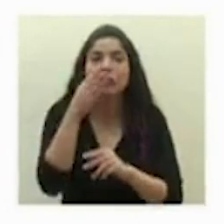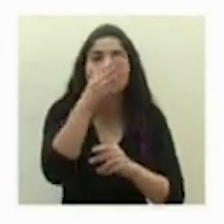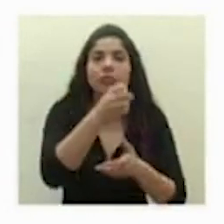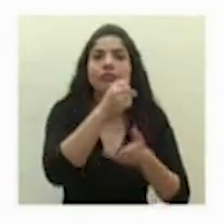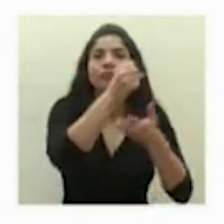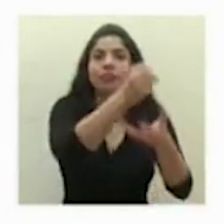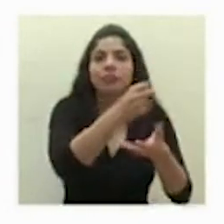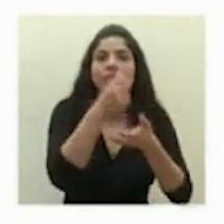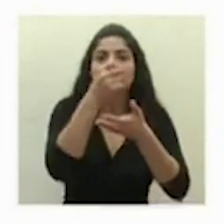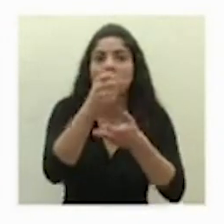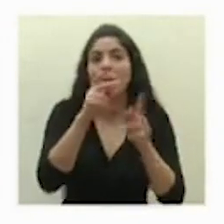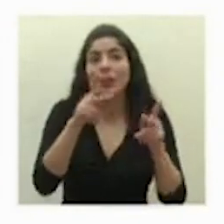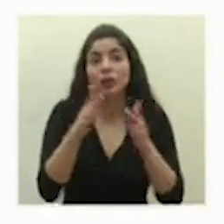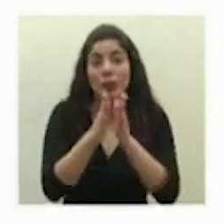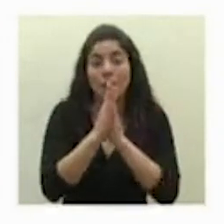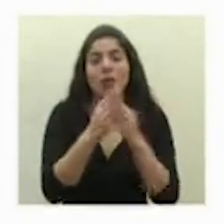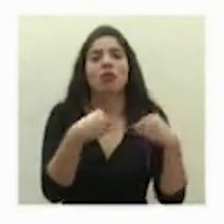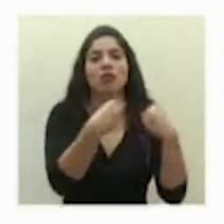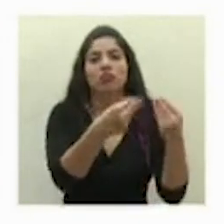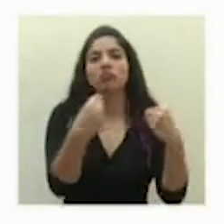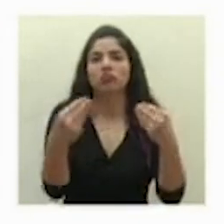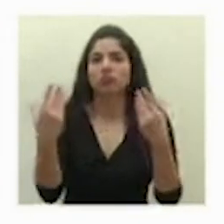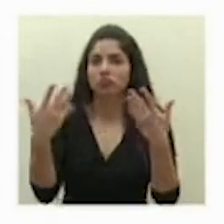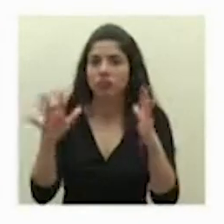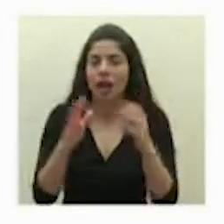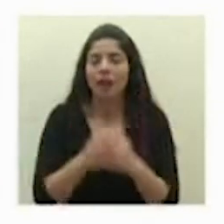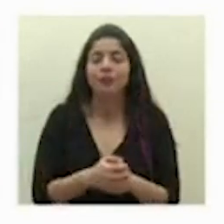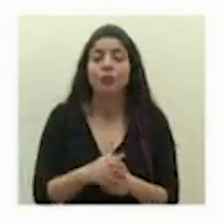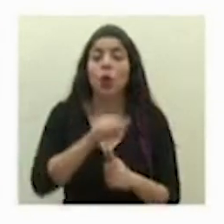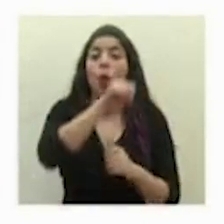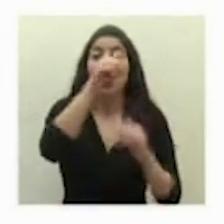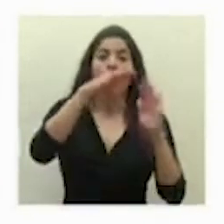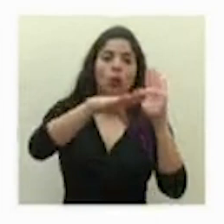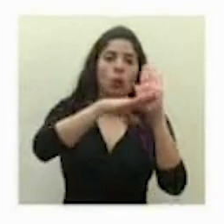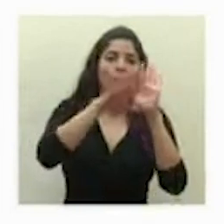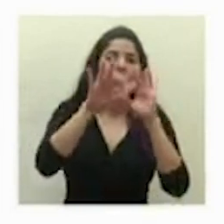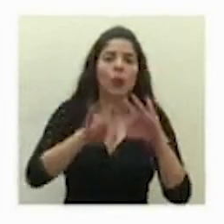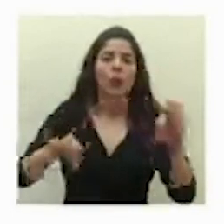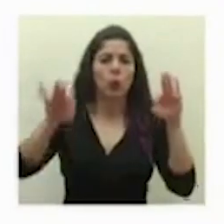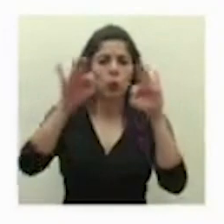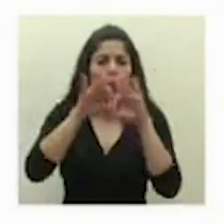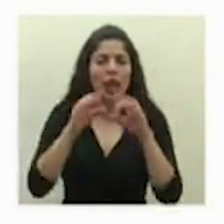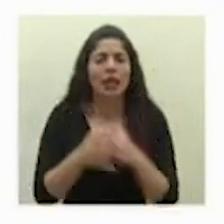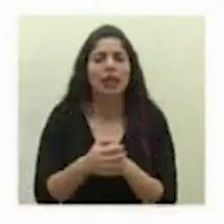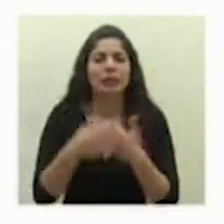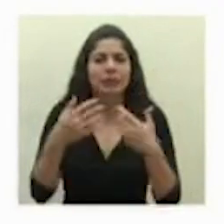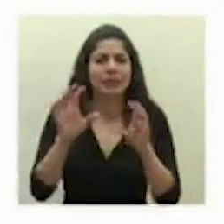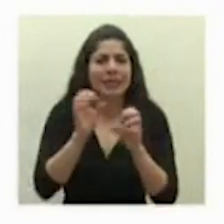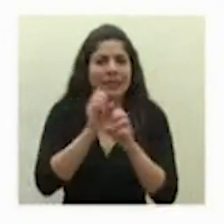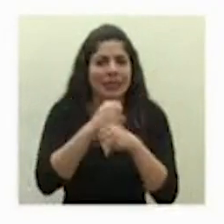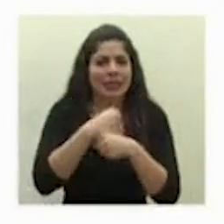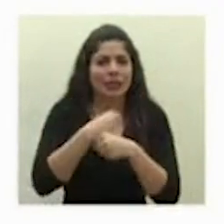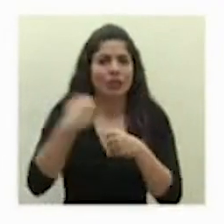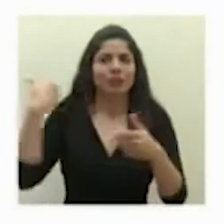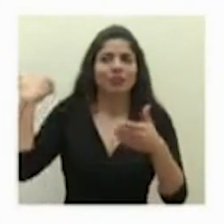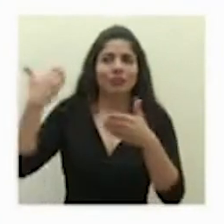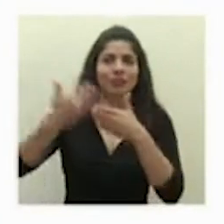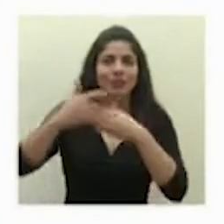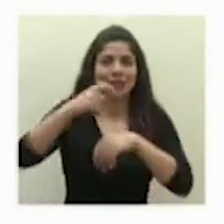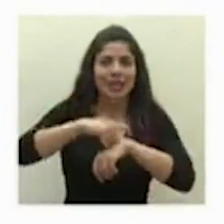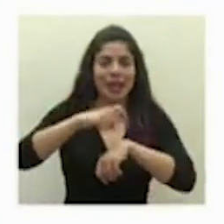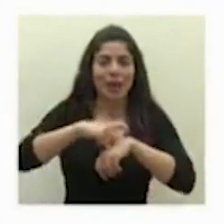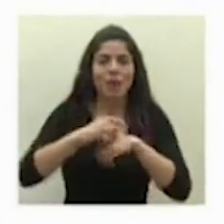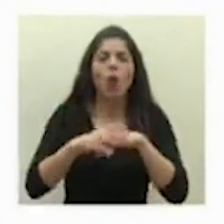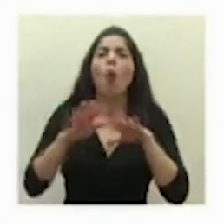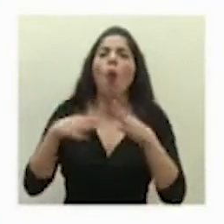así lo han solicitado otra medida importante que hemos hecho durante este periodo en